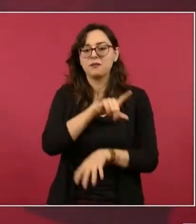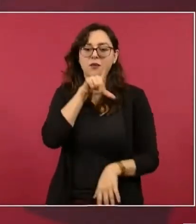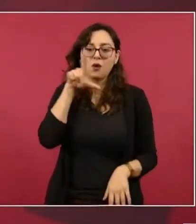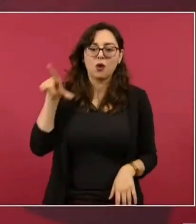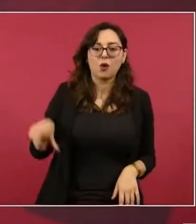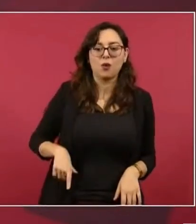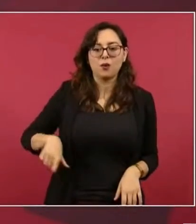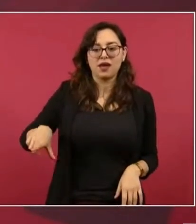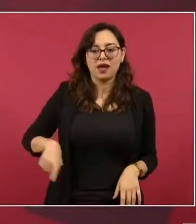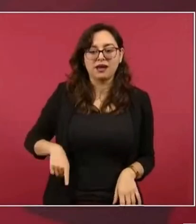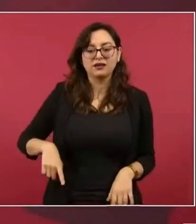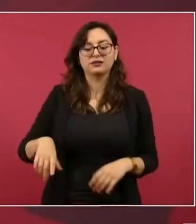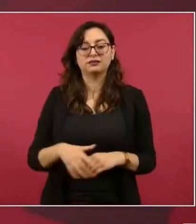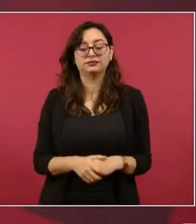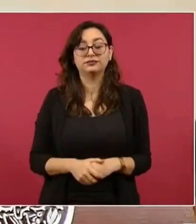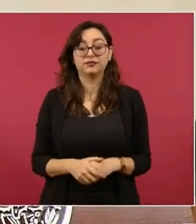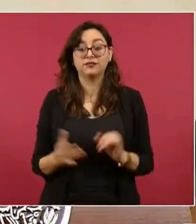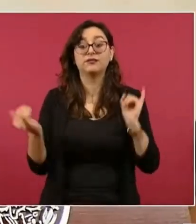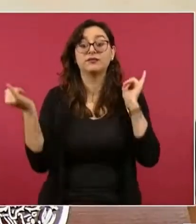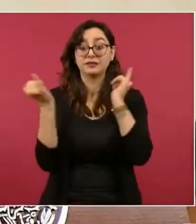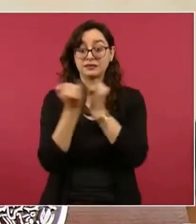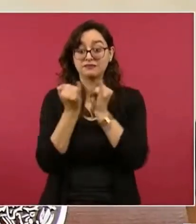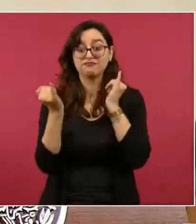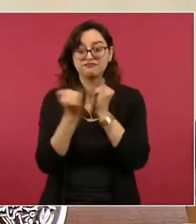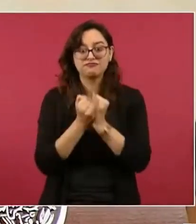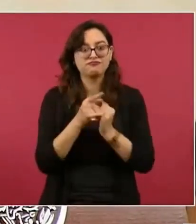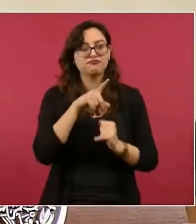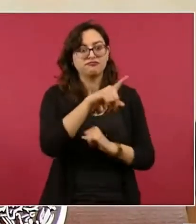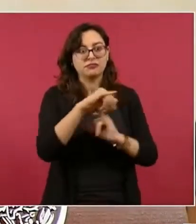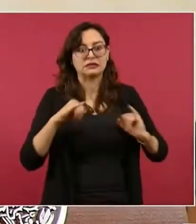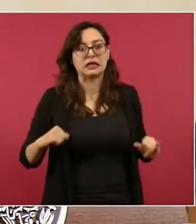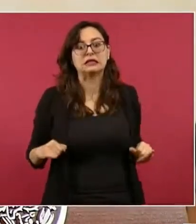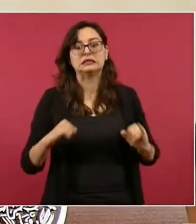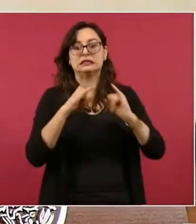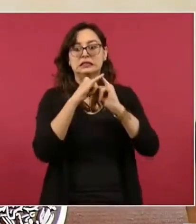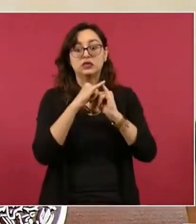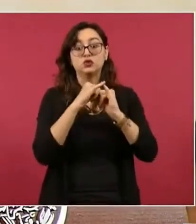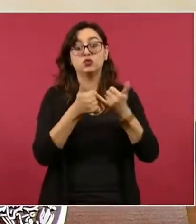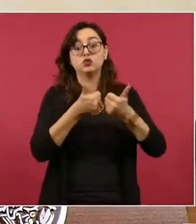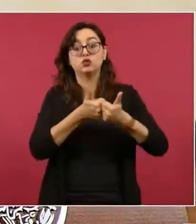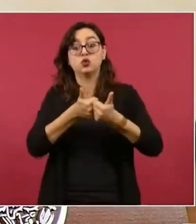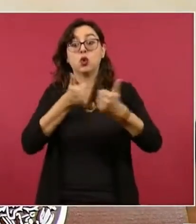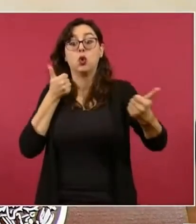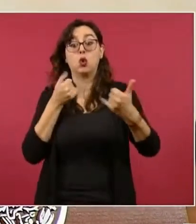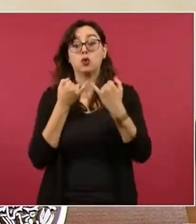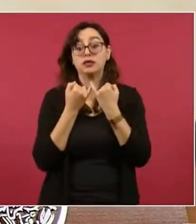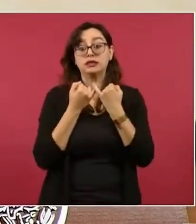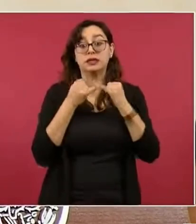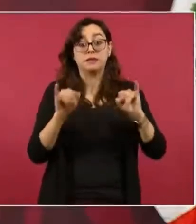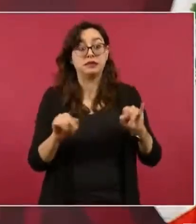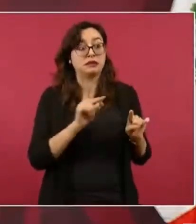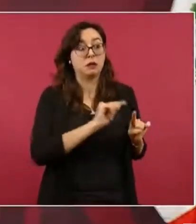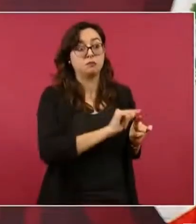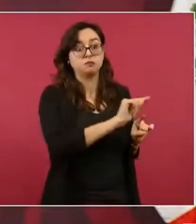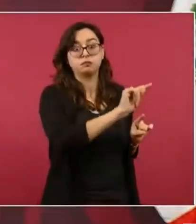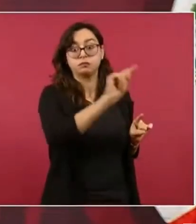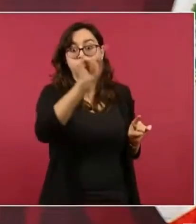en los órganos reguladores en la CREI en la Comisión de Hidrocarburos entonces